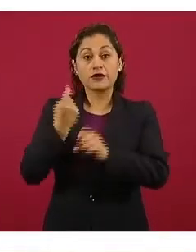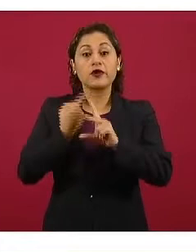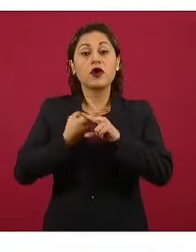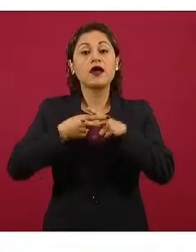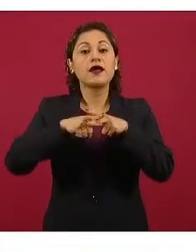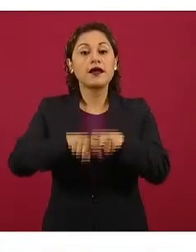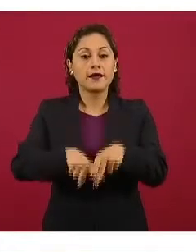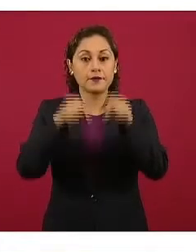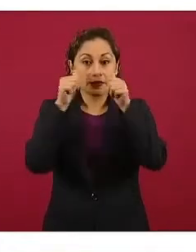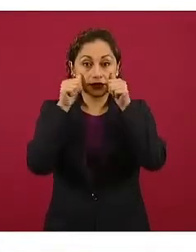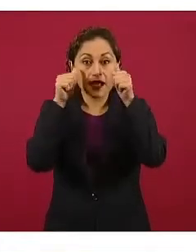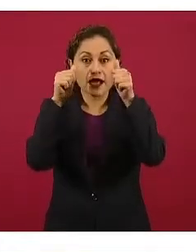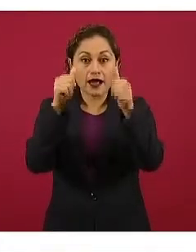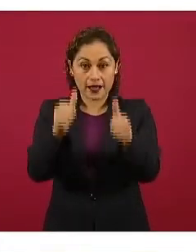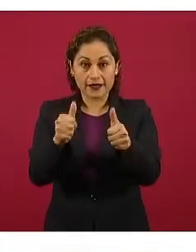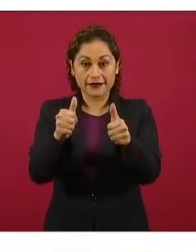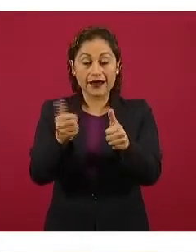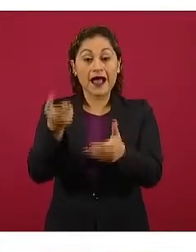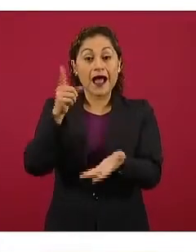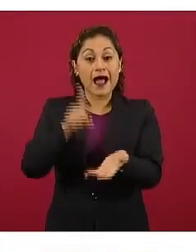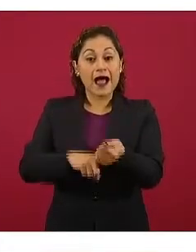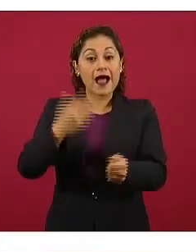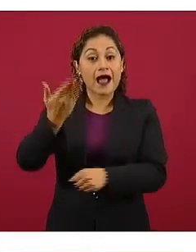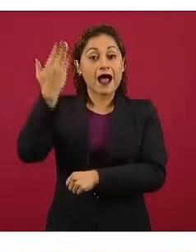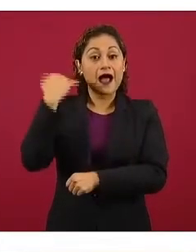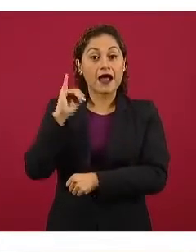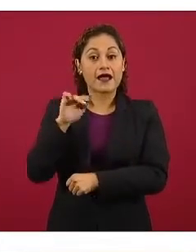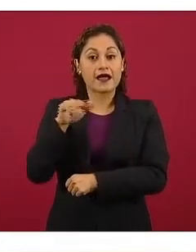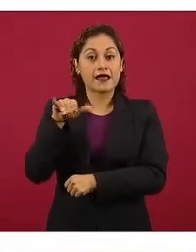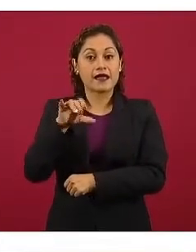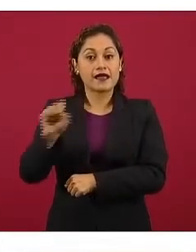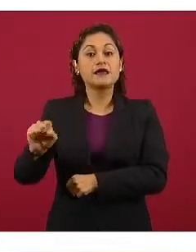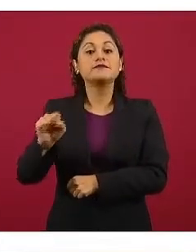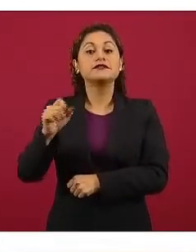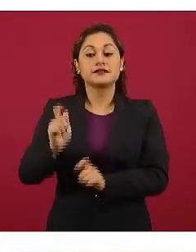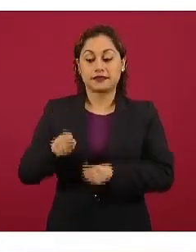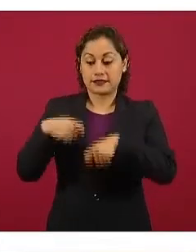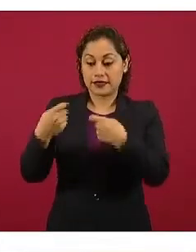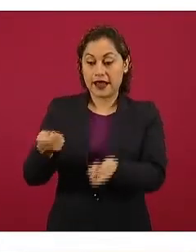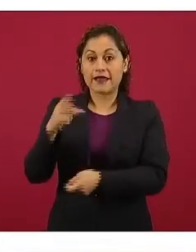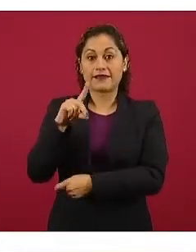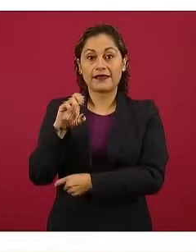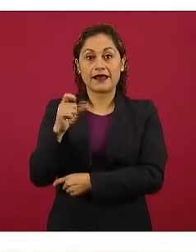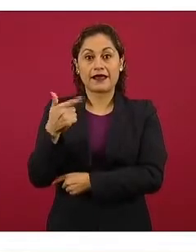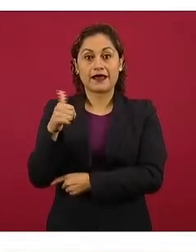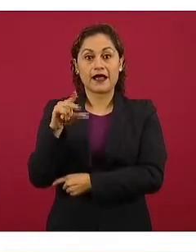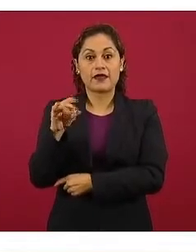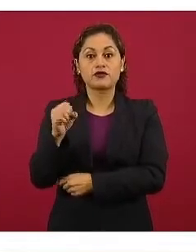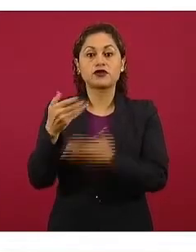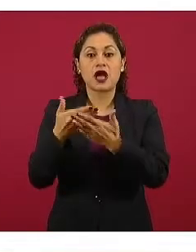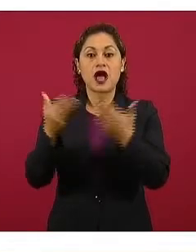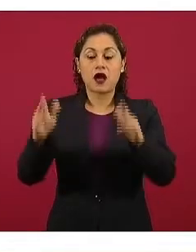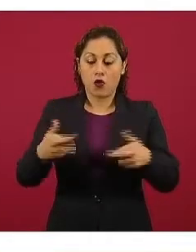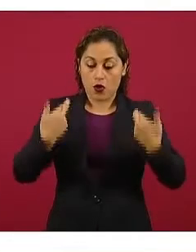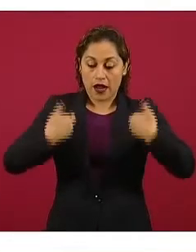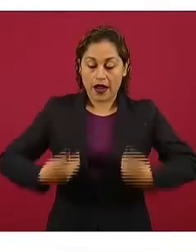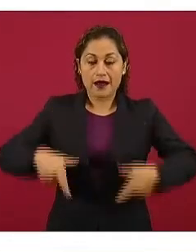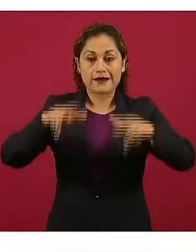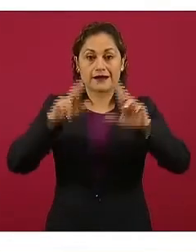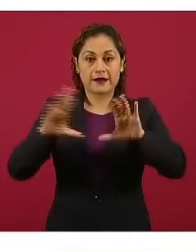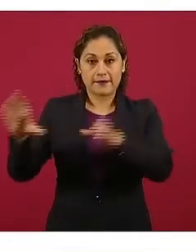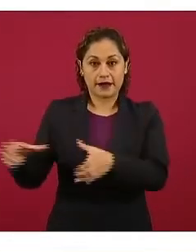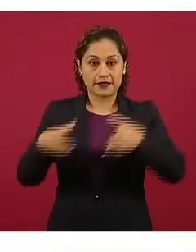eliminar esta figura que había en el IMSS de los delegados y convertirlos en representantes. Ya no son delegados, ahora son